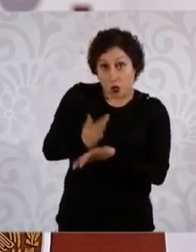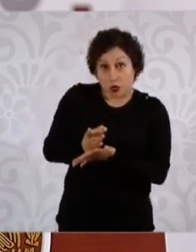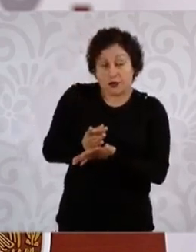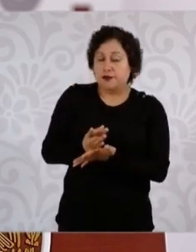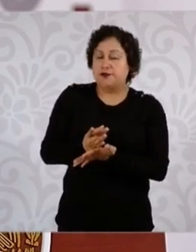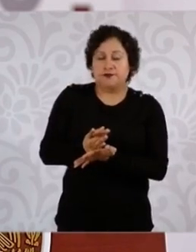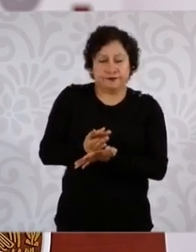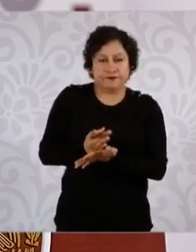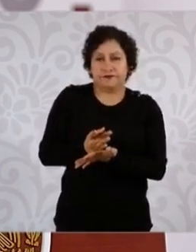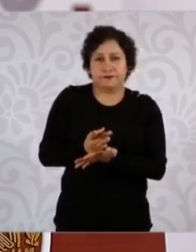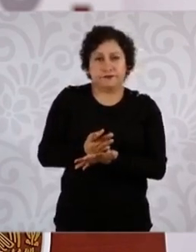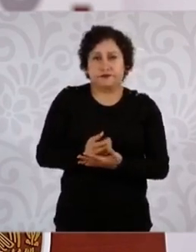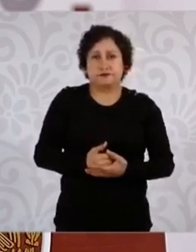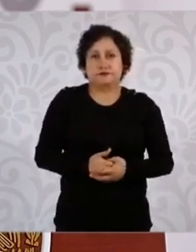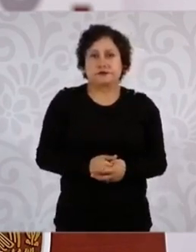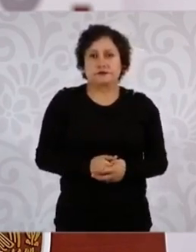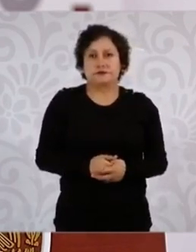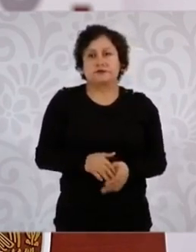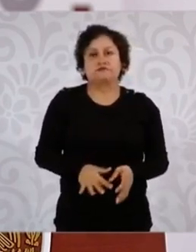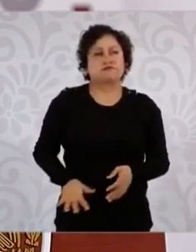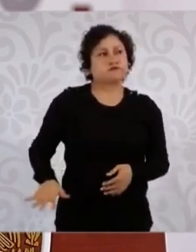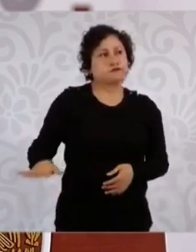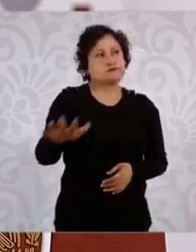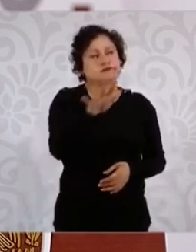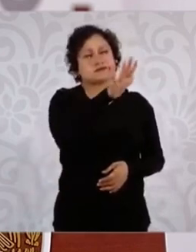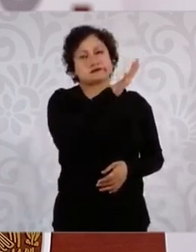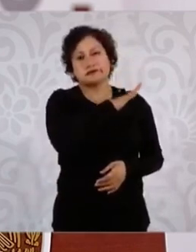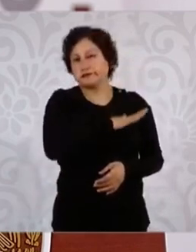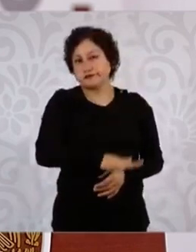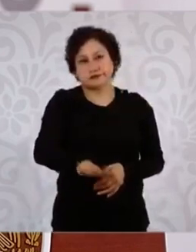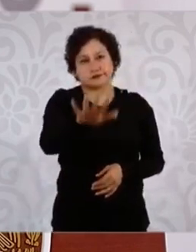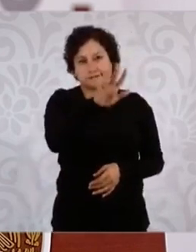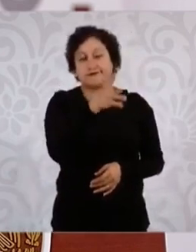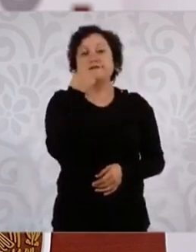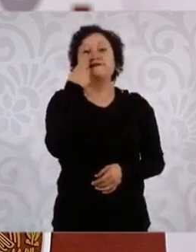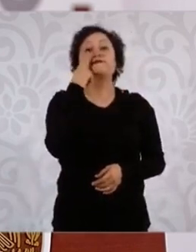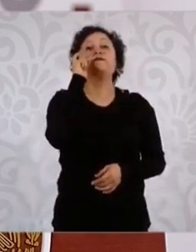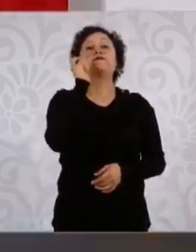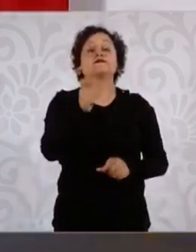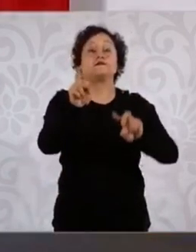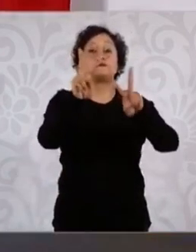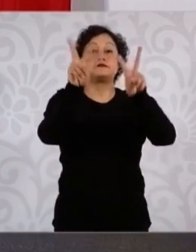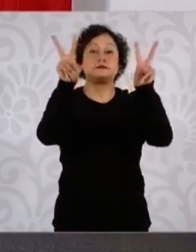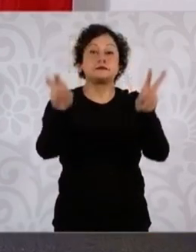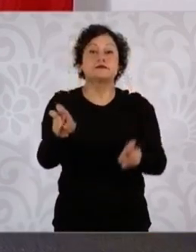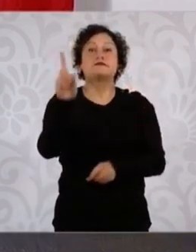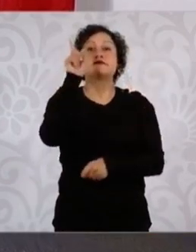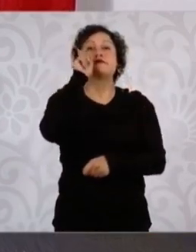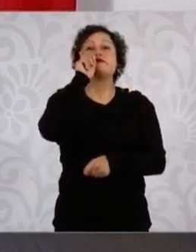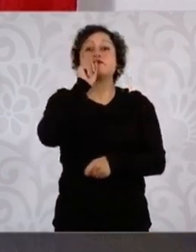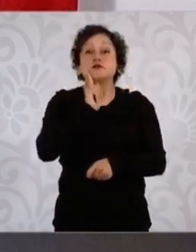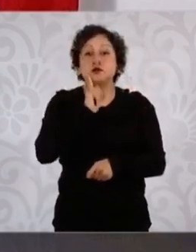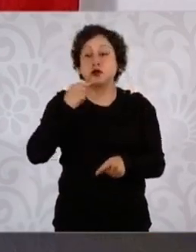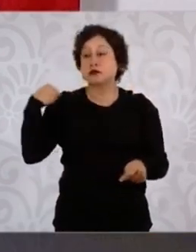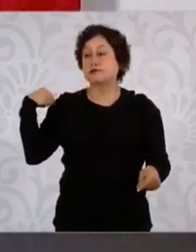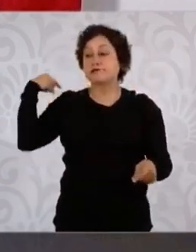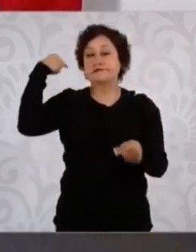en general las mujeres hemos sido…